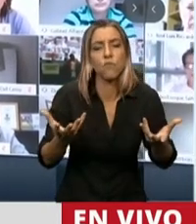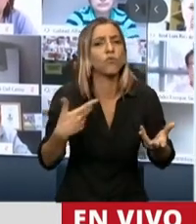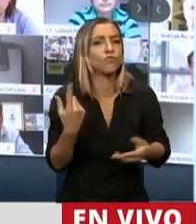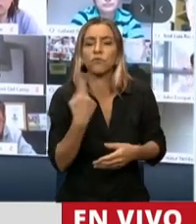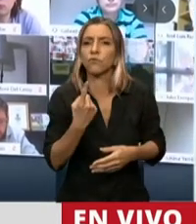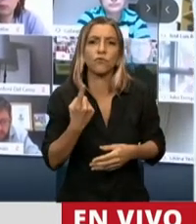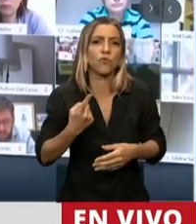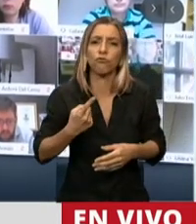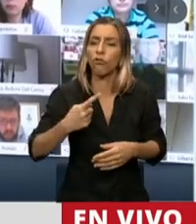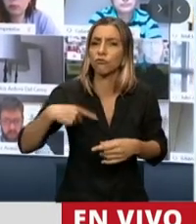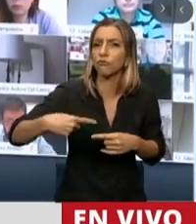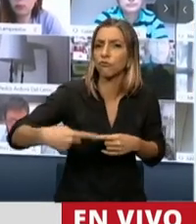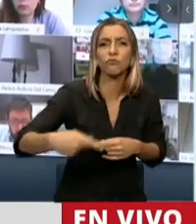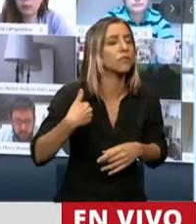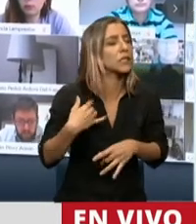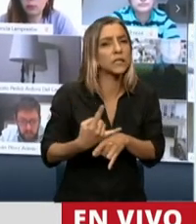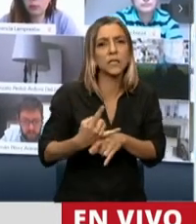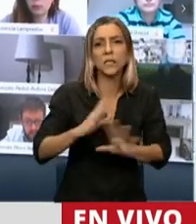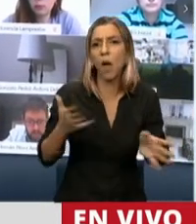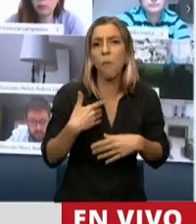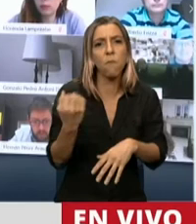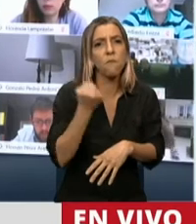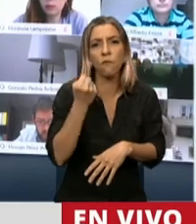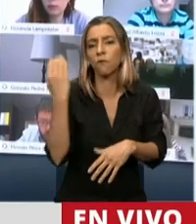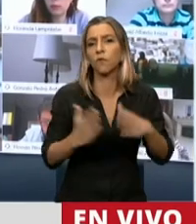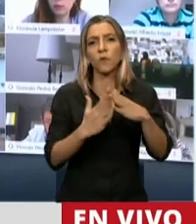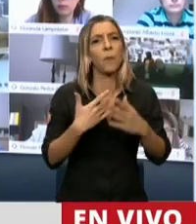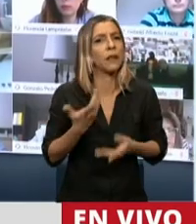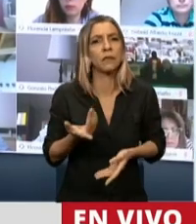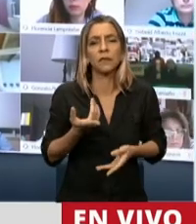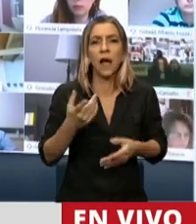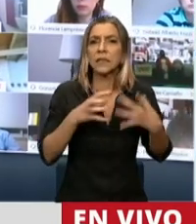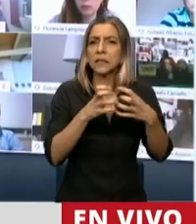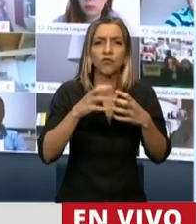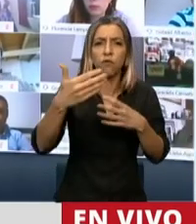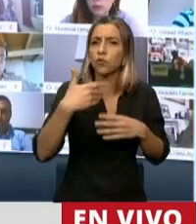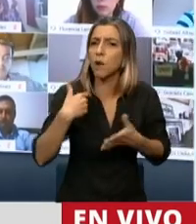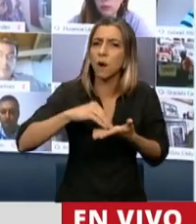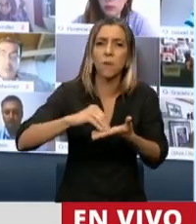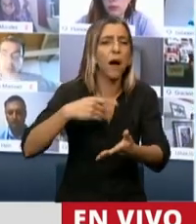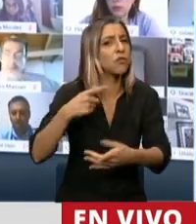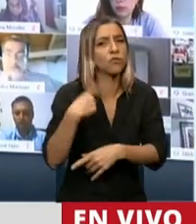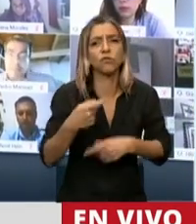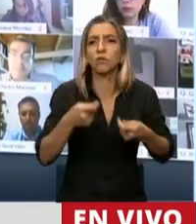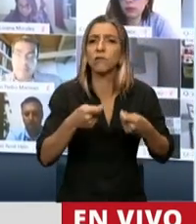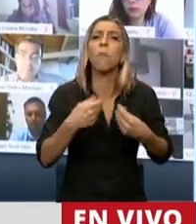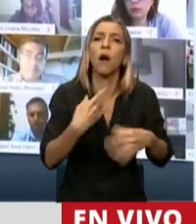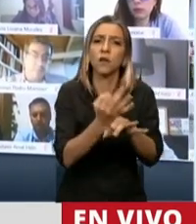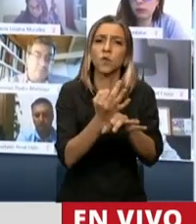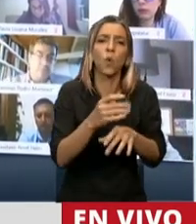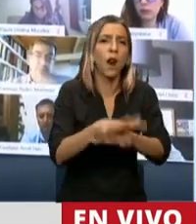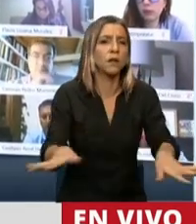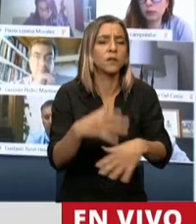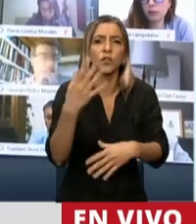con el tema trascendental que es la vuelta a la escuela de todos nuestros niños y niñas. Presidente,